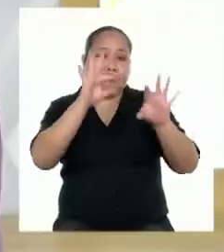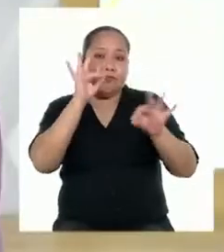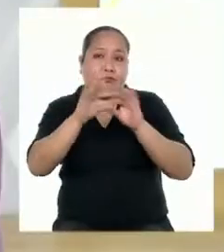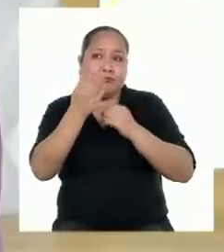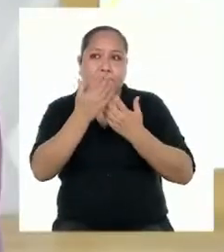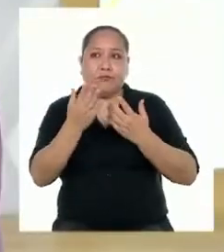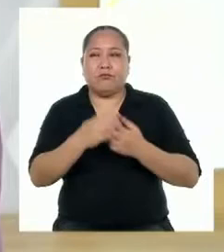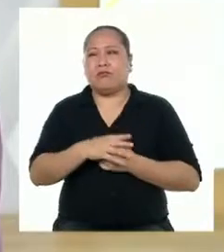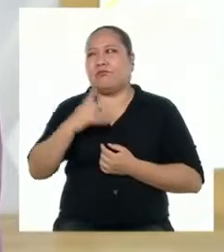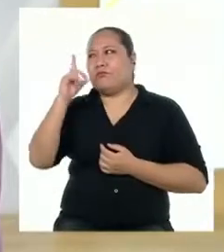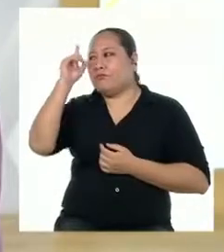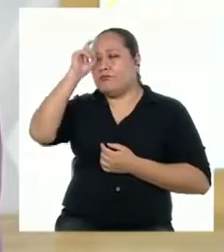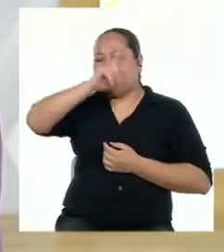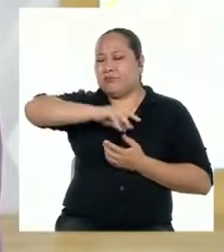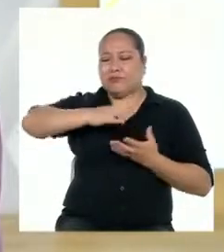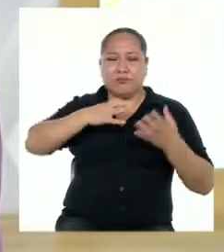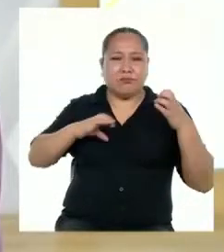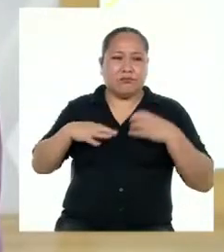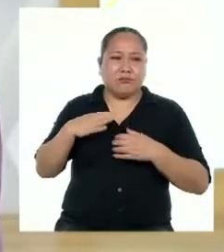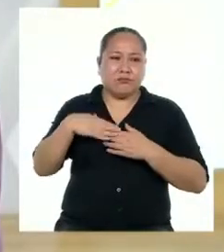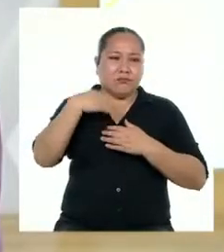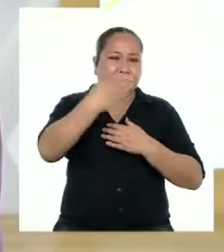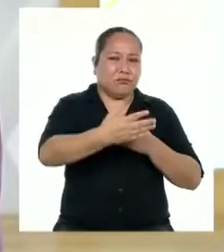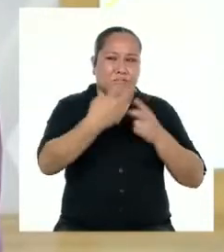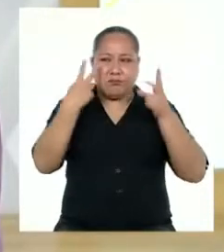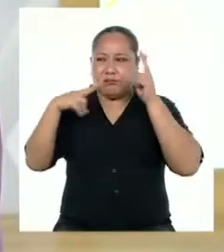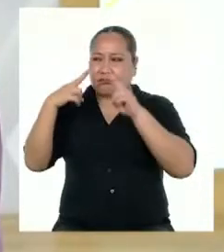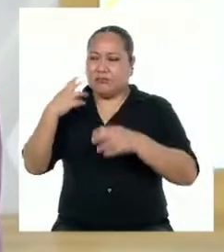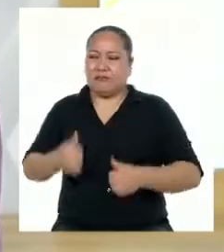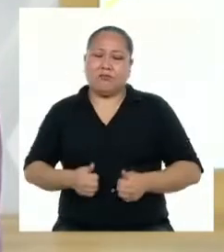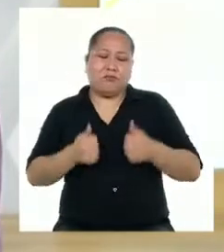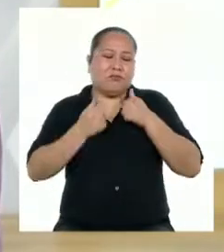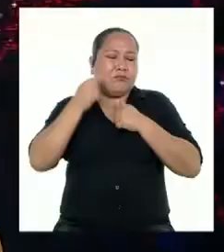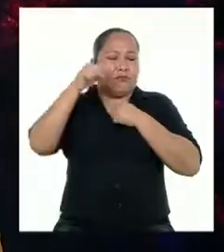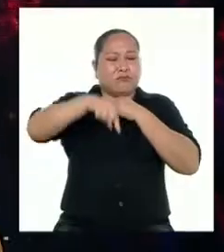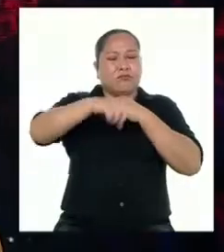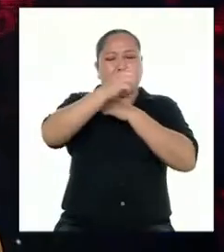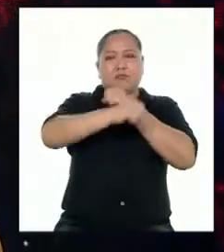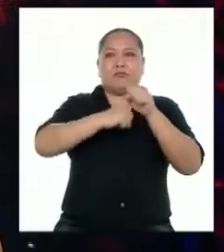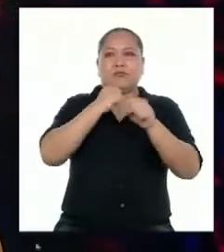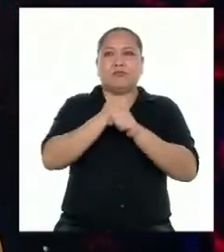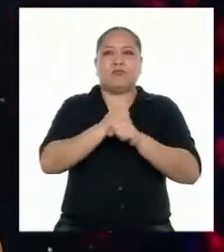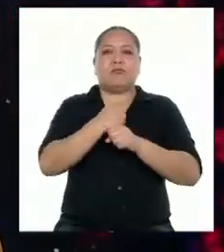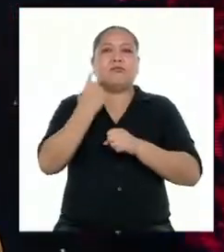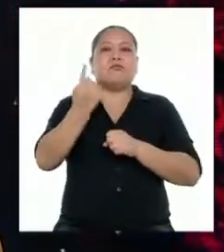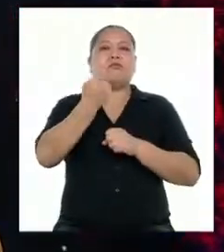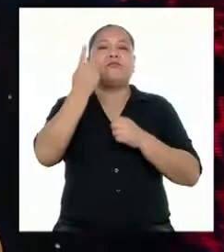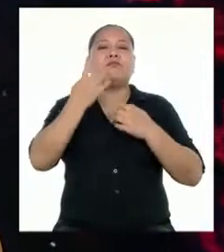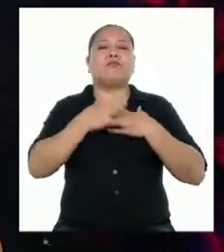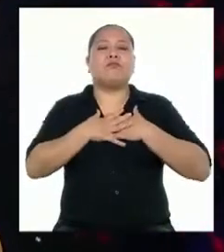Pero es muy difícil hacer eso luego de todo lo que hemos vivido este año. Solo